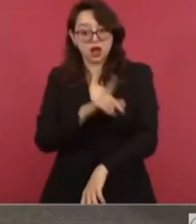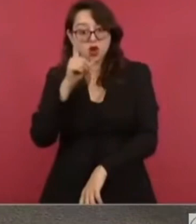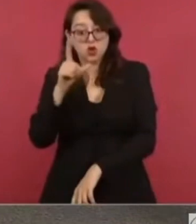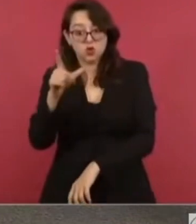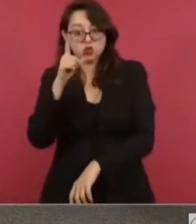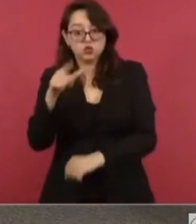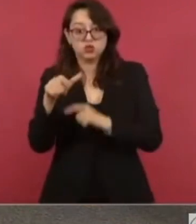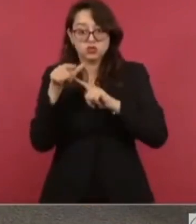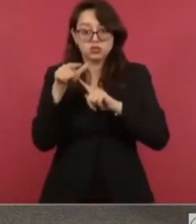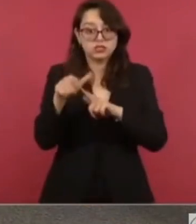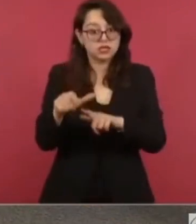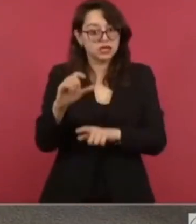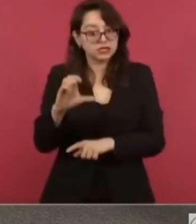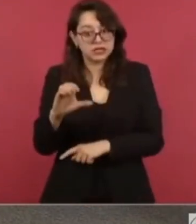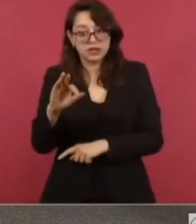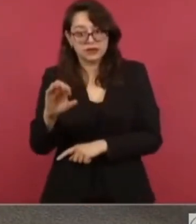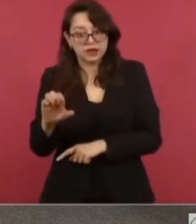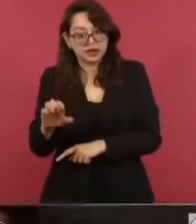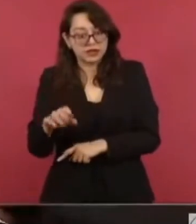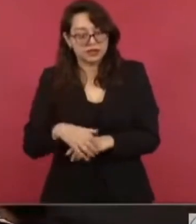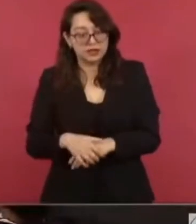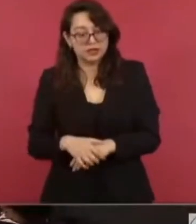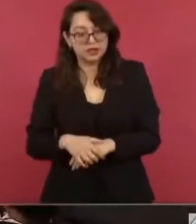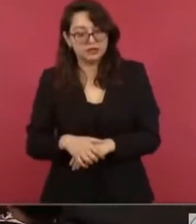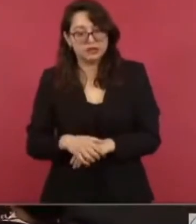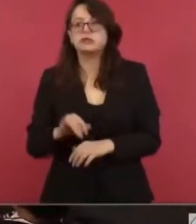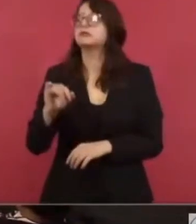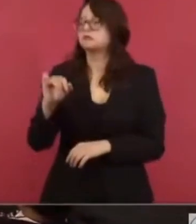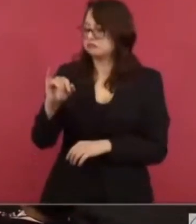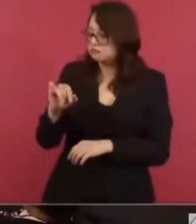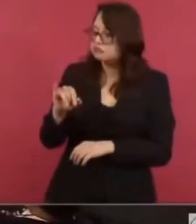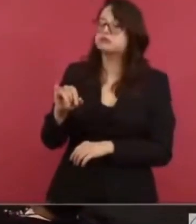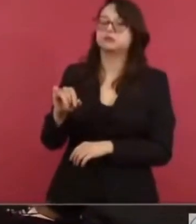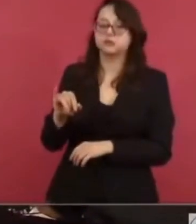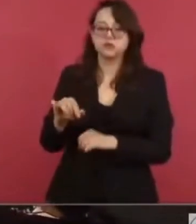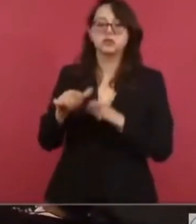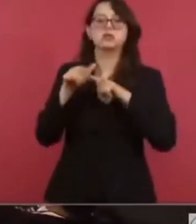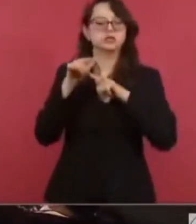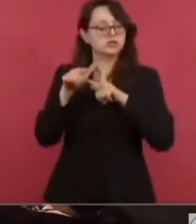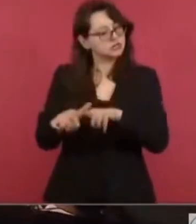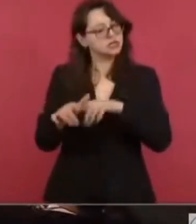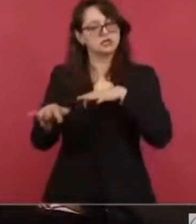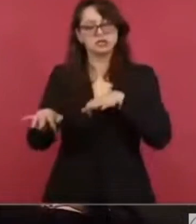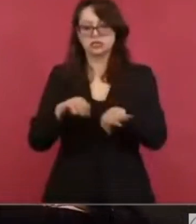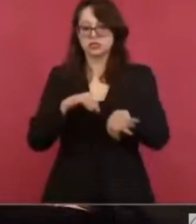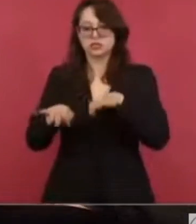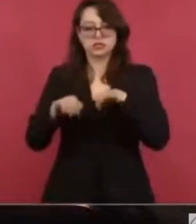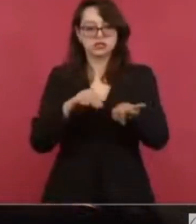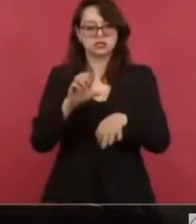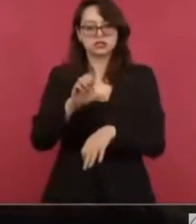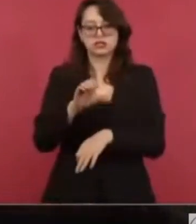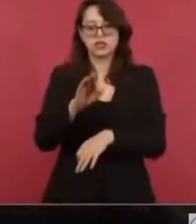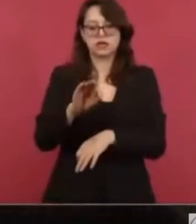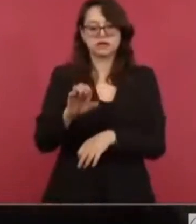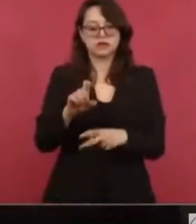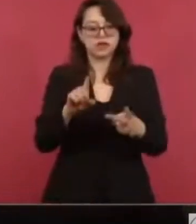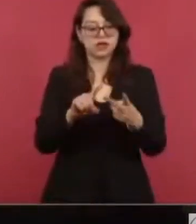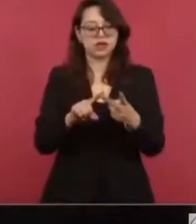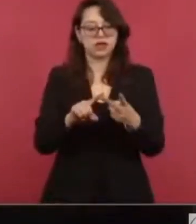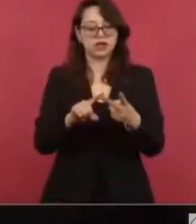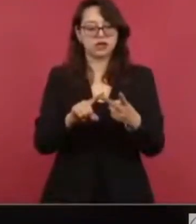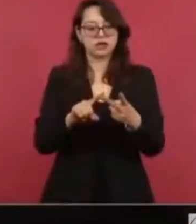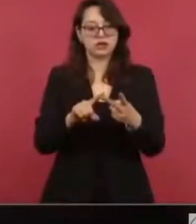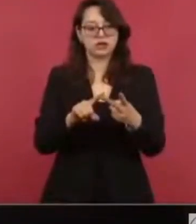Sigue la Comisión Federal trabajando. Sí, están trabajando, Comisión Federal de Electricidad,